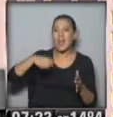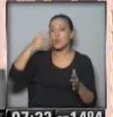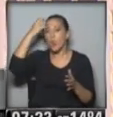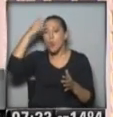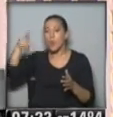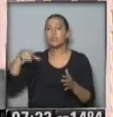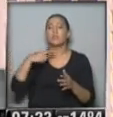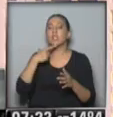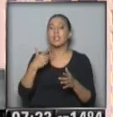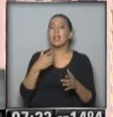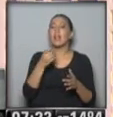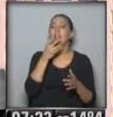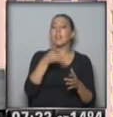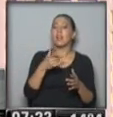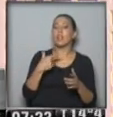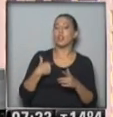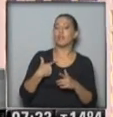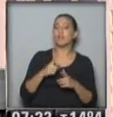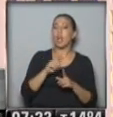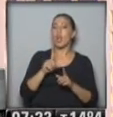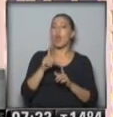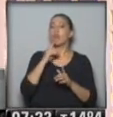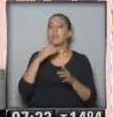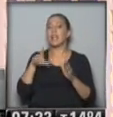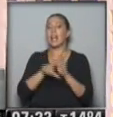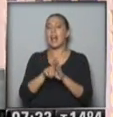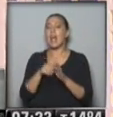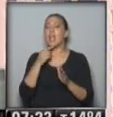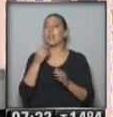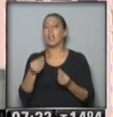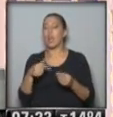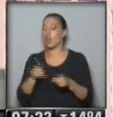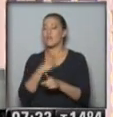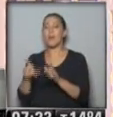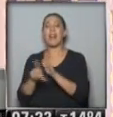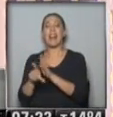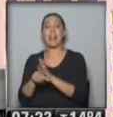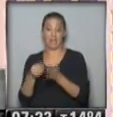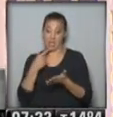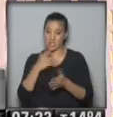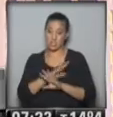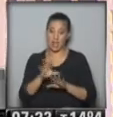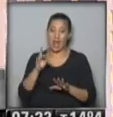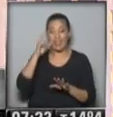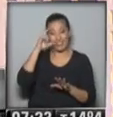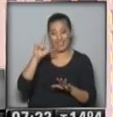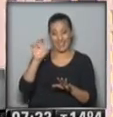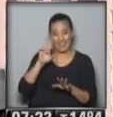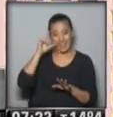nadie, declarar inconstitucional este decreto, decreto ley, que ya de por sí